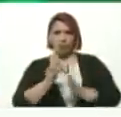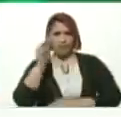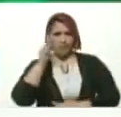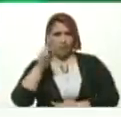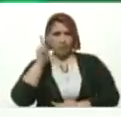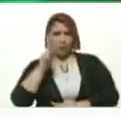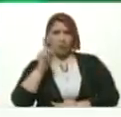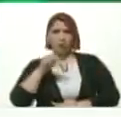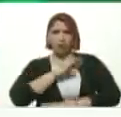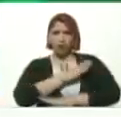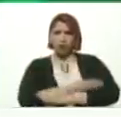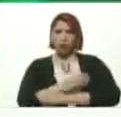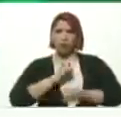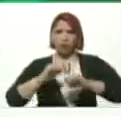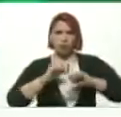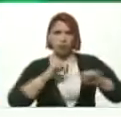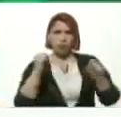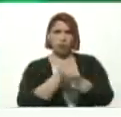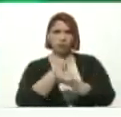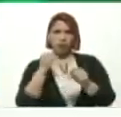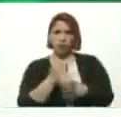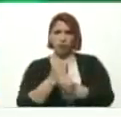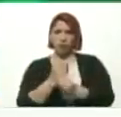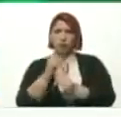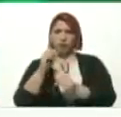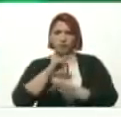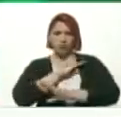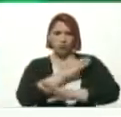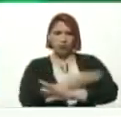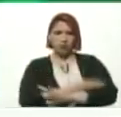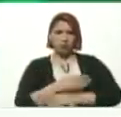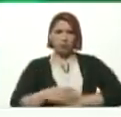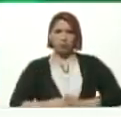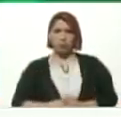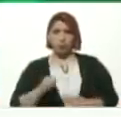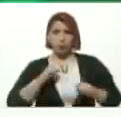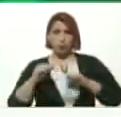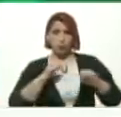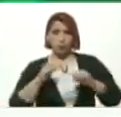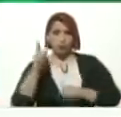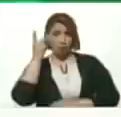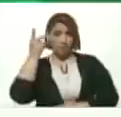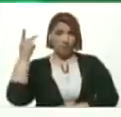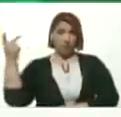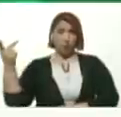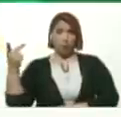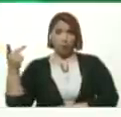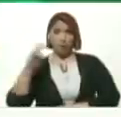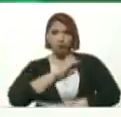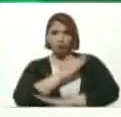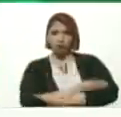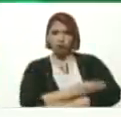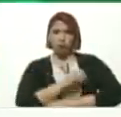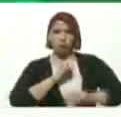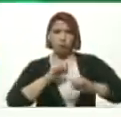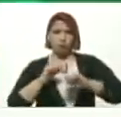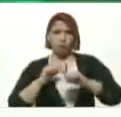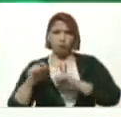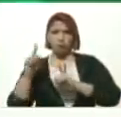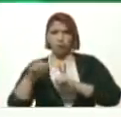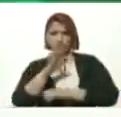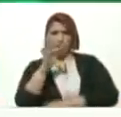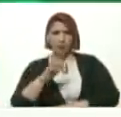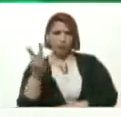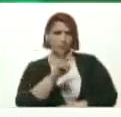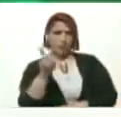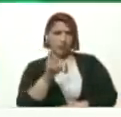Del movimiento De los obreros De las obreras El fortalecimiento Del movimiento Pedagógico El fortalecimiento De la Federación